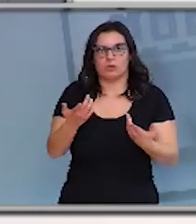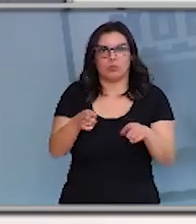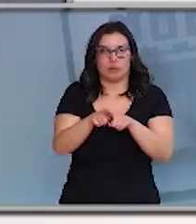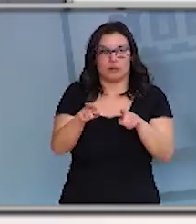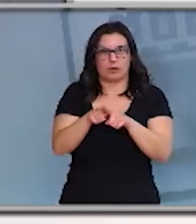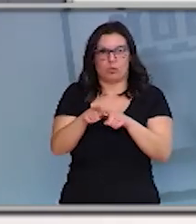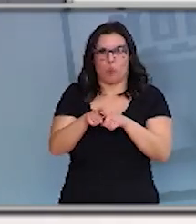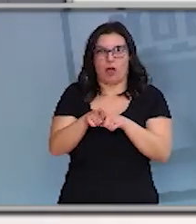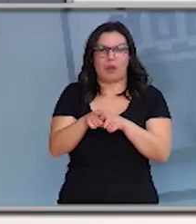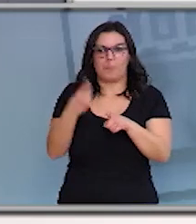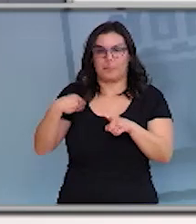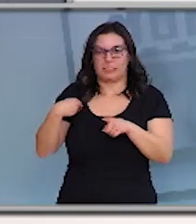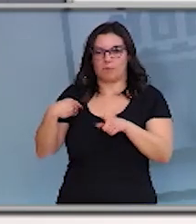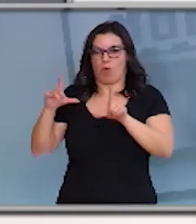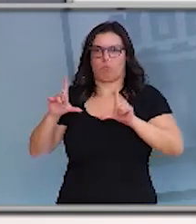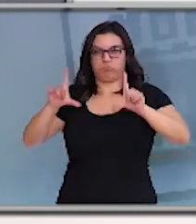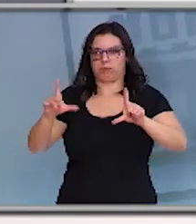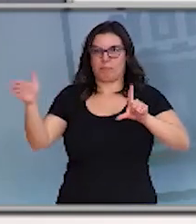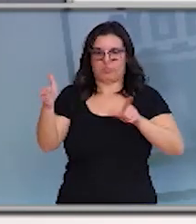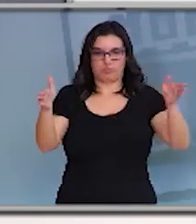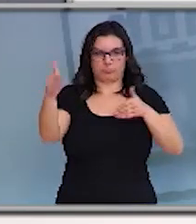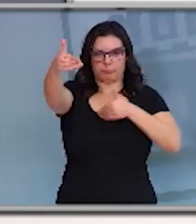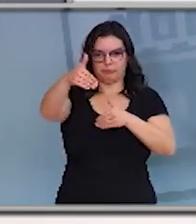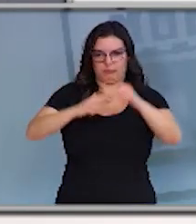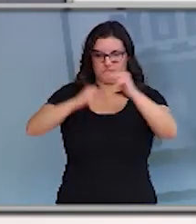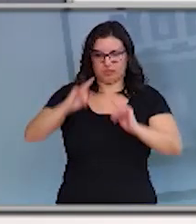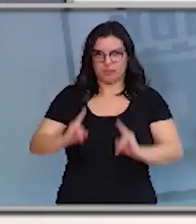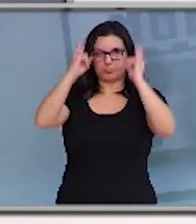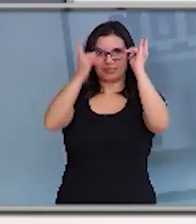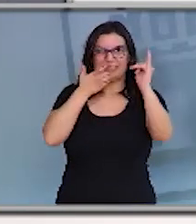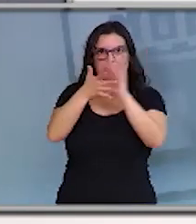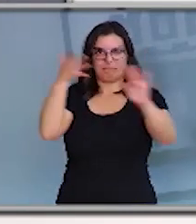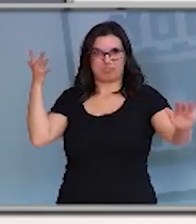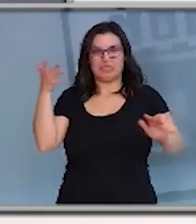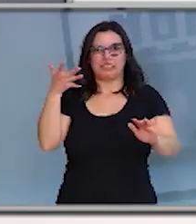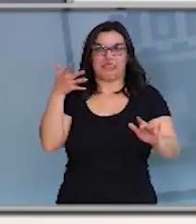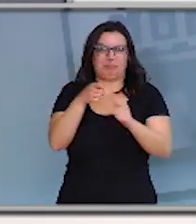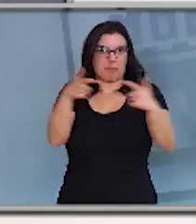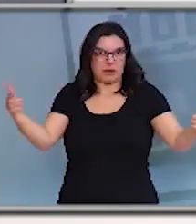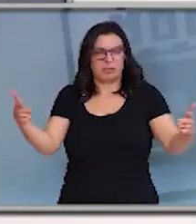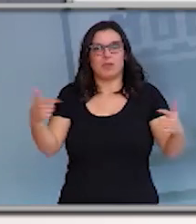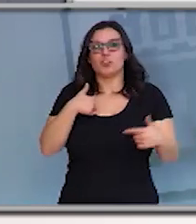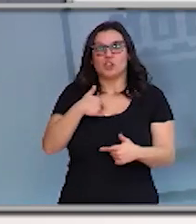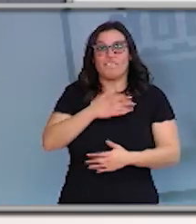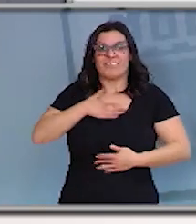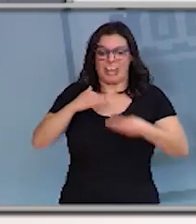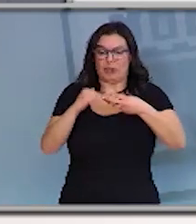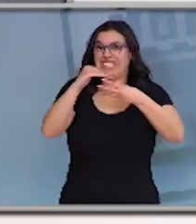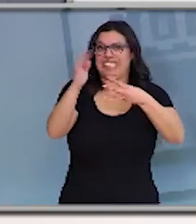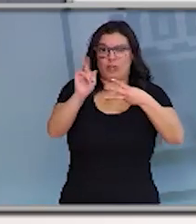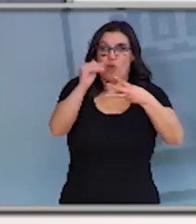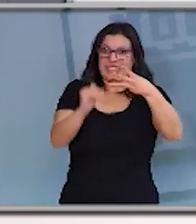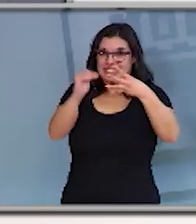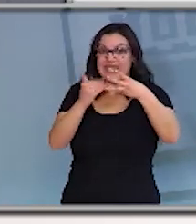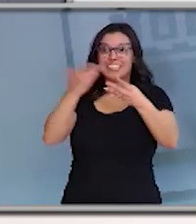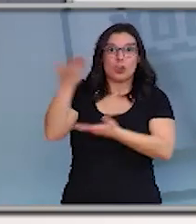prefabricados para poder abordar si el tema se desborda pero yo quiero que no lleguemos a esa situación porque